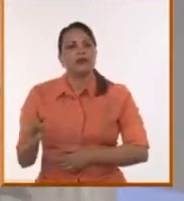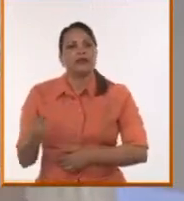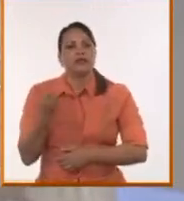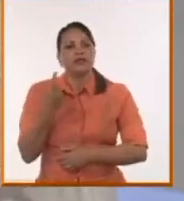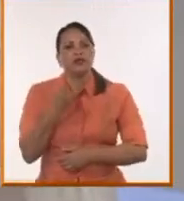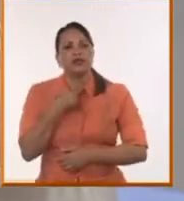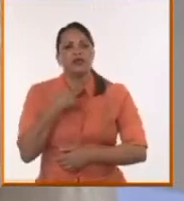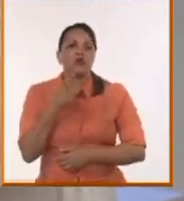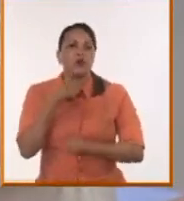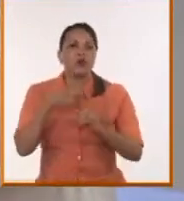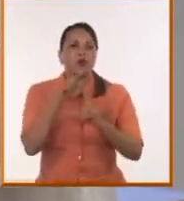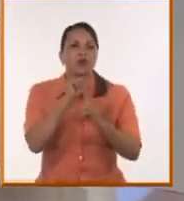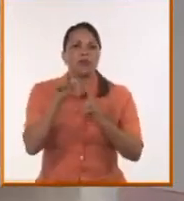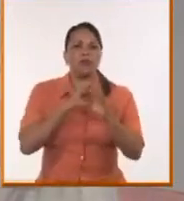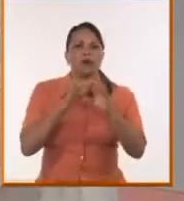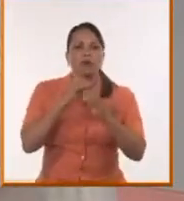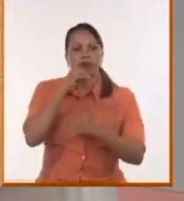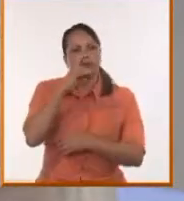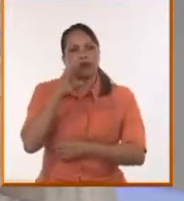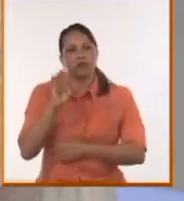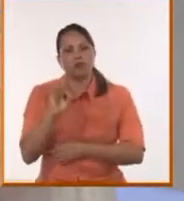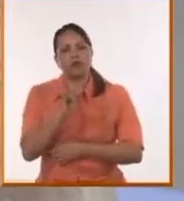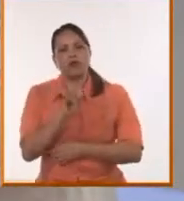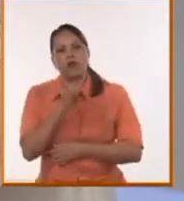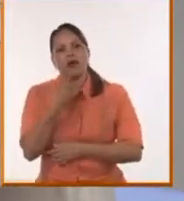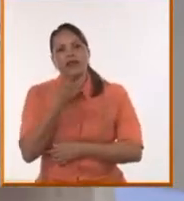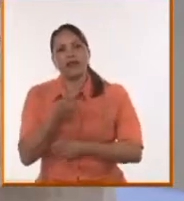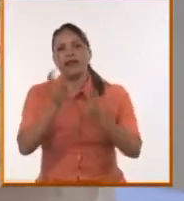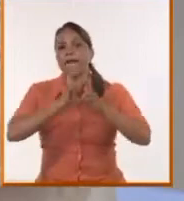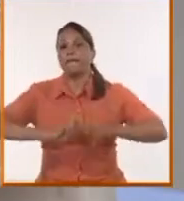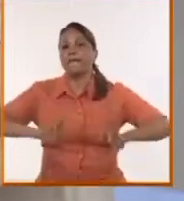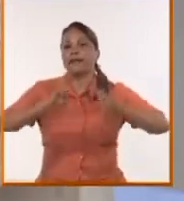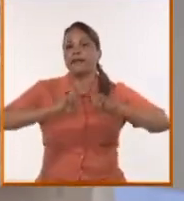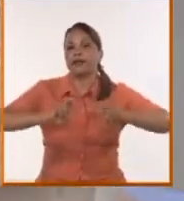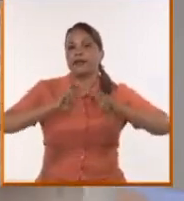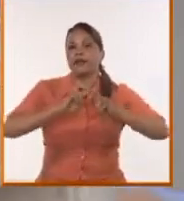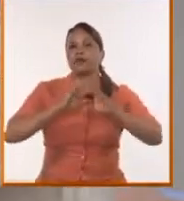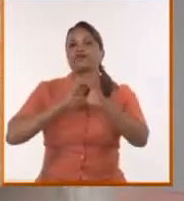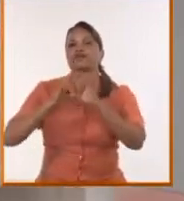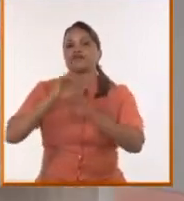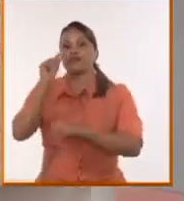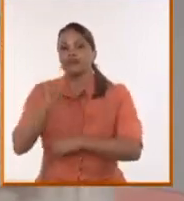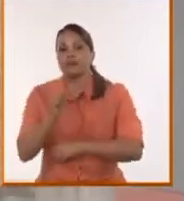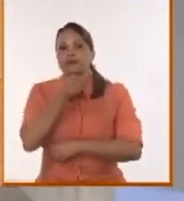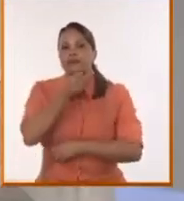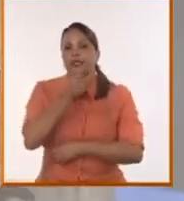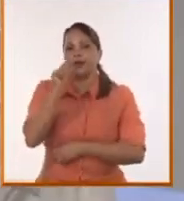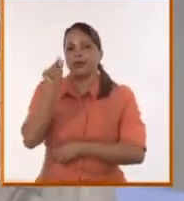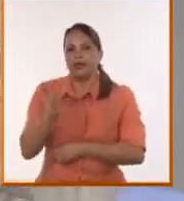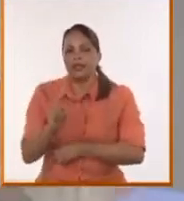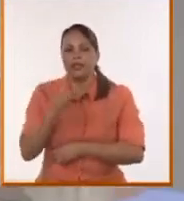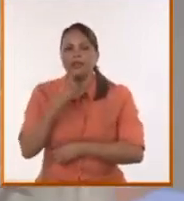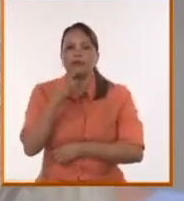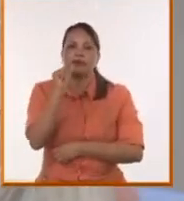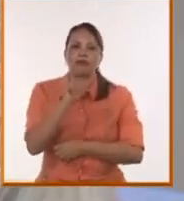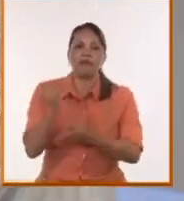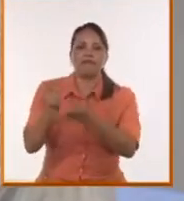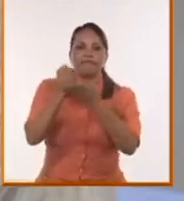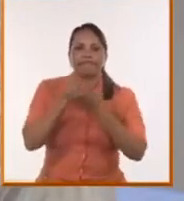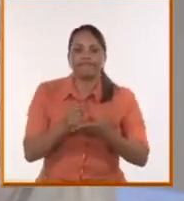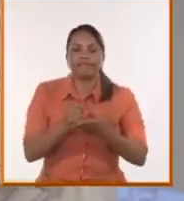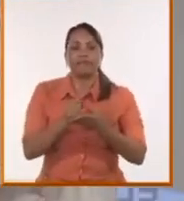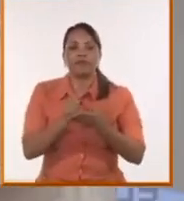en un tema de comunicadores, sino como la investigación de comunicadores, periodistas, activistas en medios de comunicación,